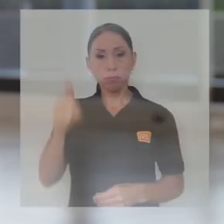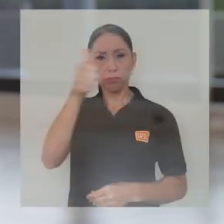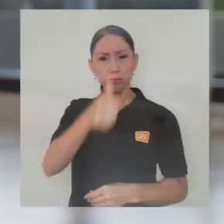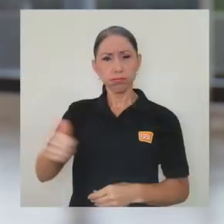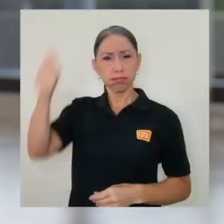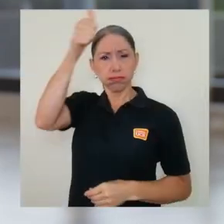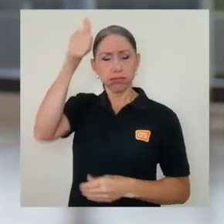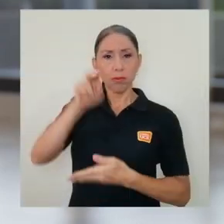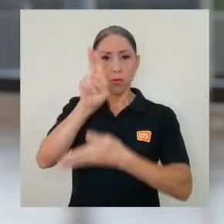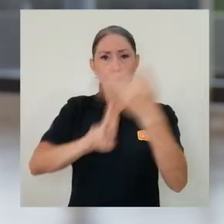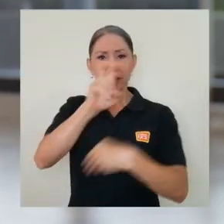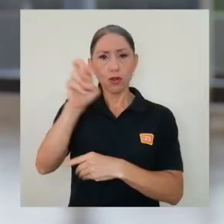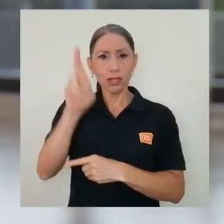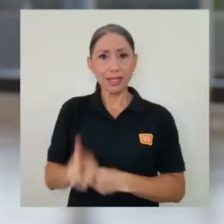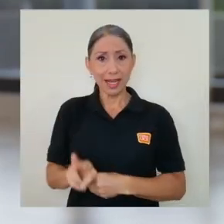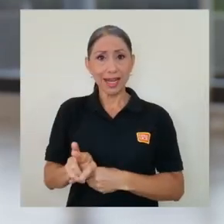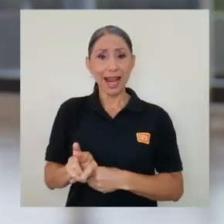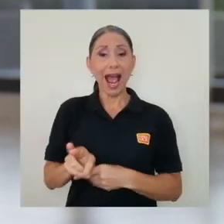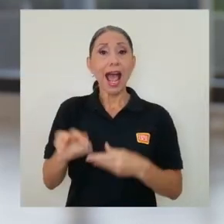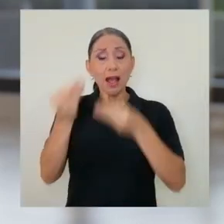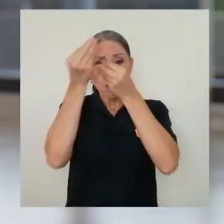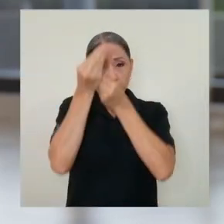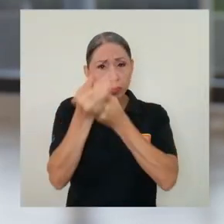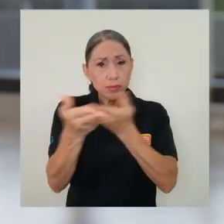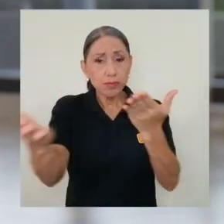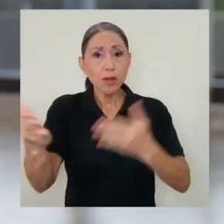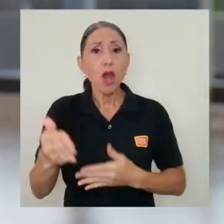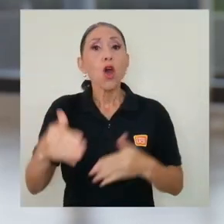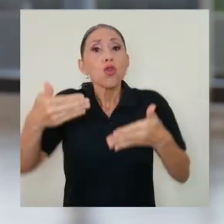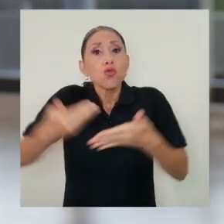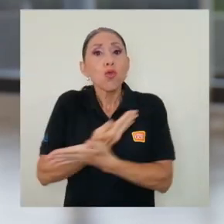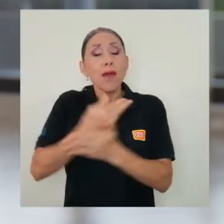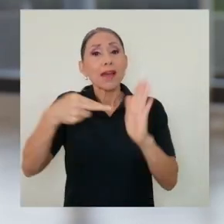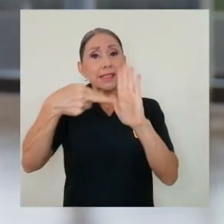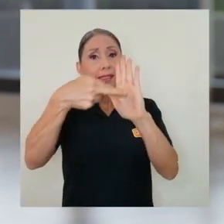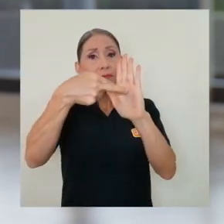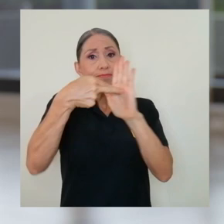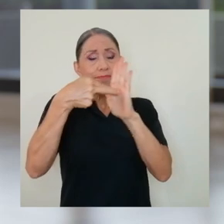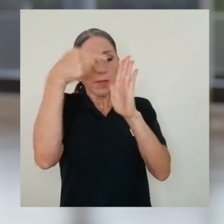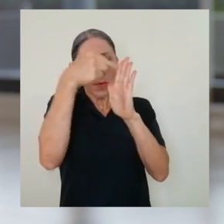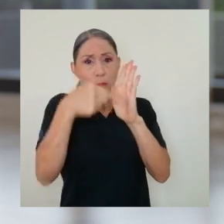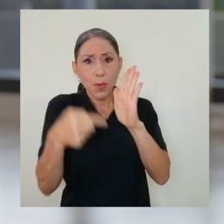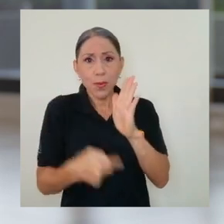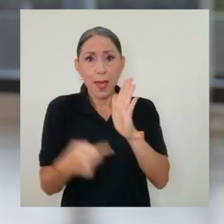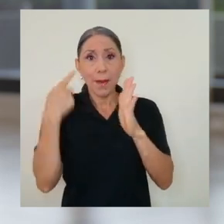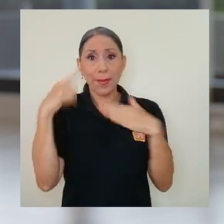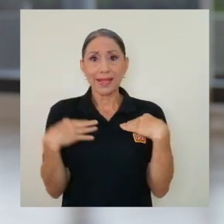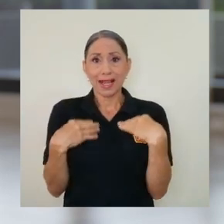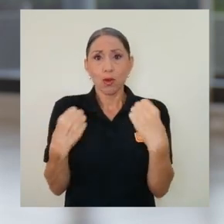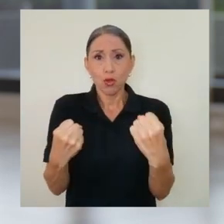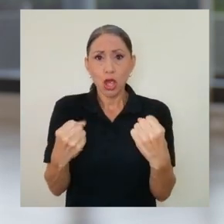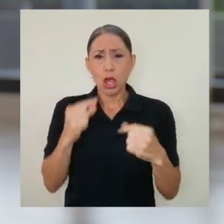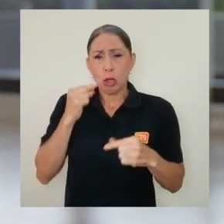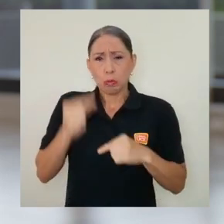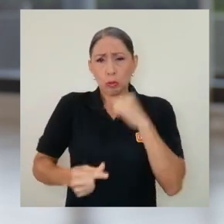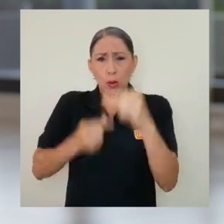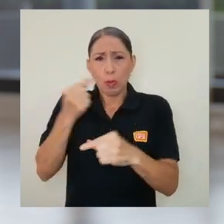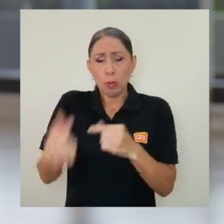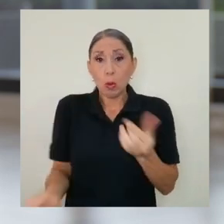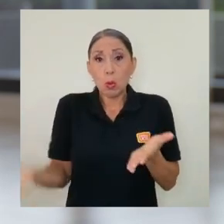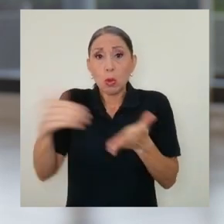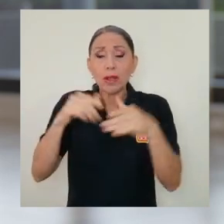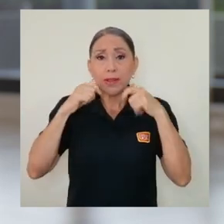La rectoría de la Universidad de Costa Rica anunció las nuevas medidas sanitarias y de retorno gradual a la